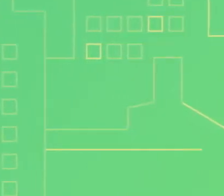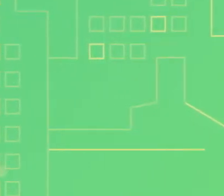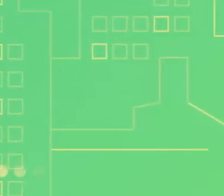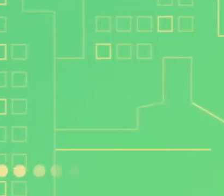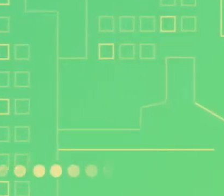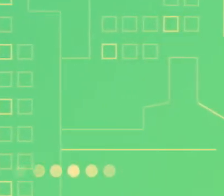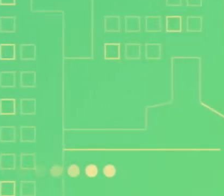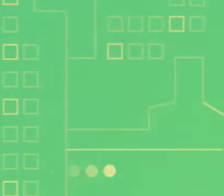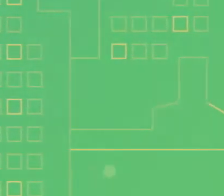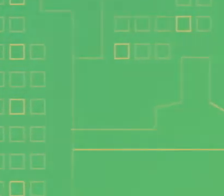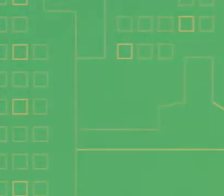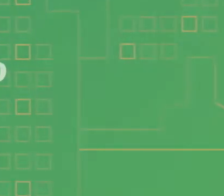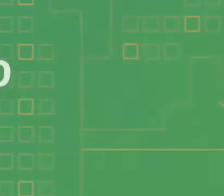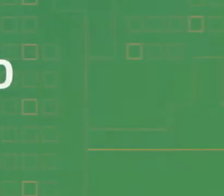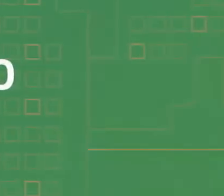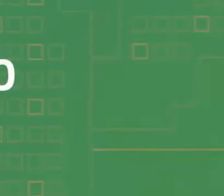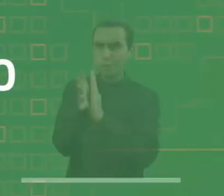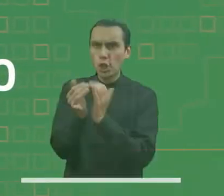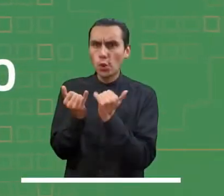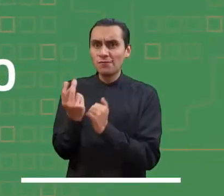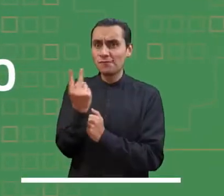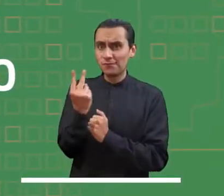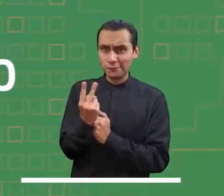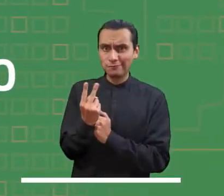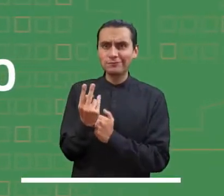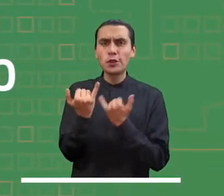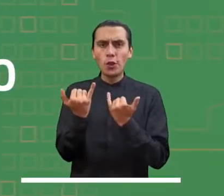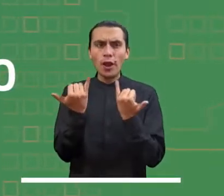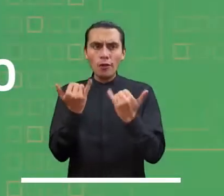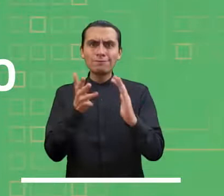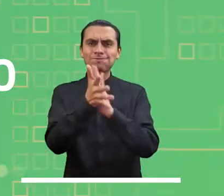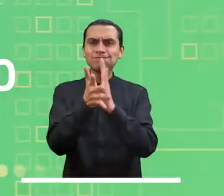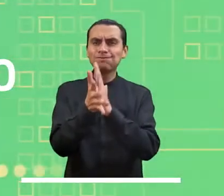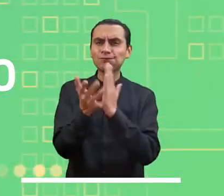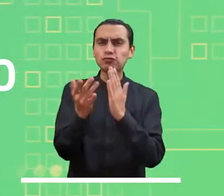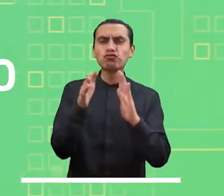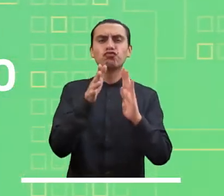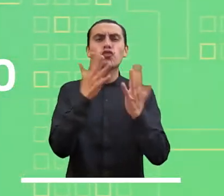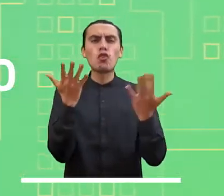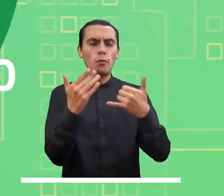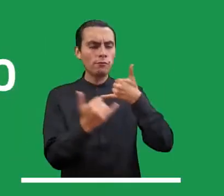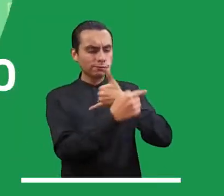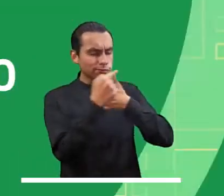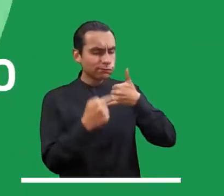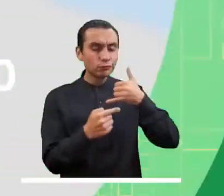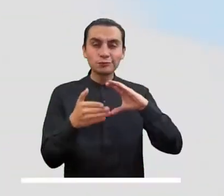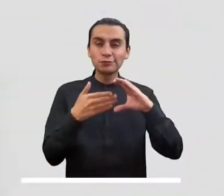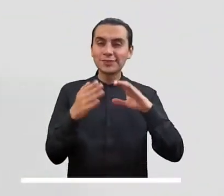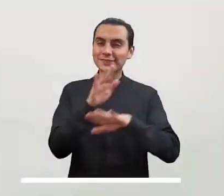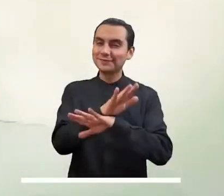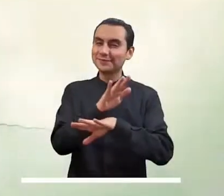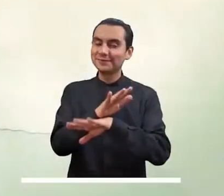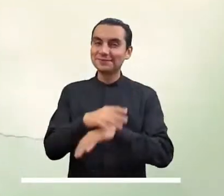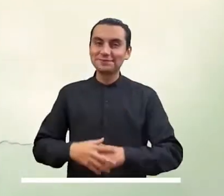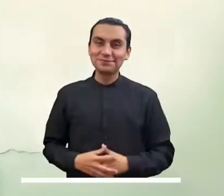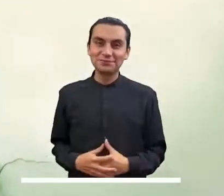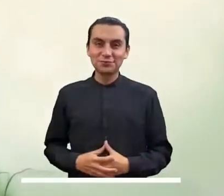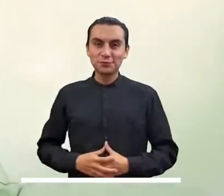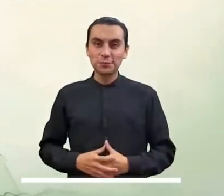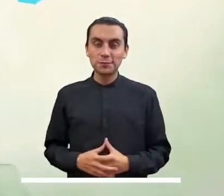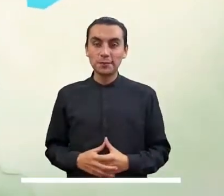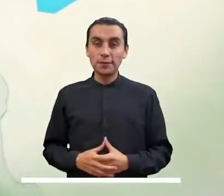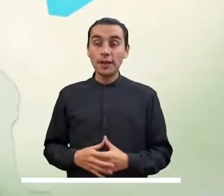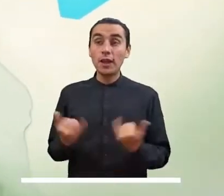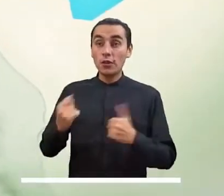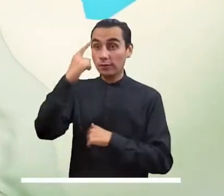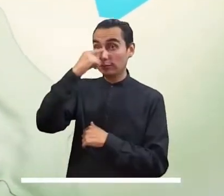Seguimos acompañándonos durante este viernes. En esta ocasión les presentamos la información meteorológica de la tarde. Tanto en la